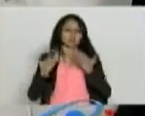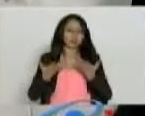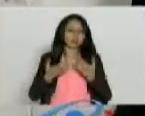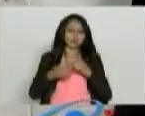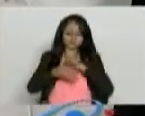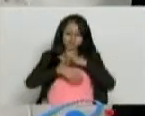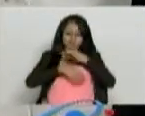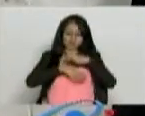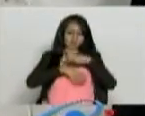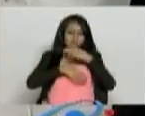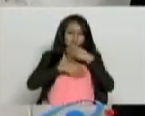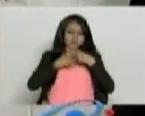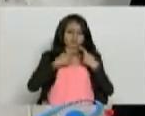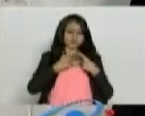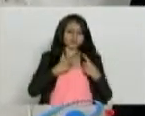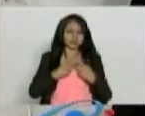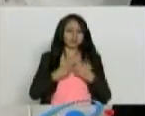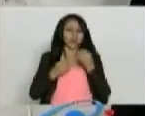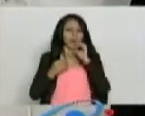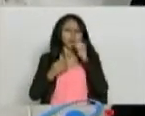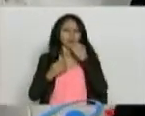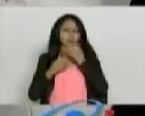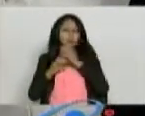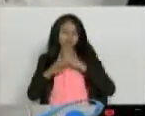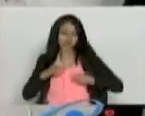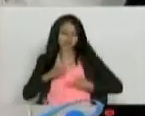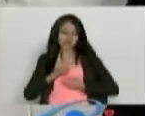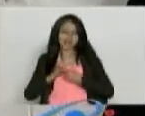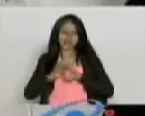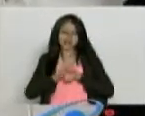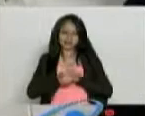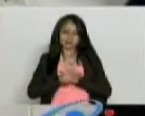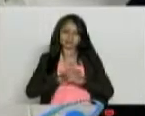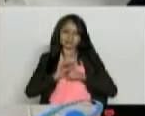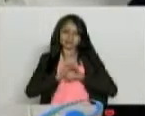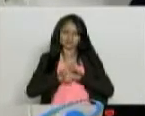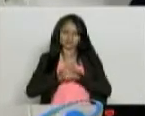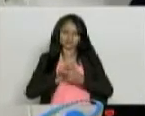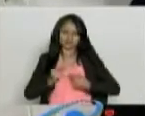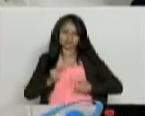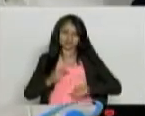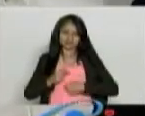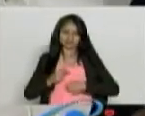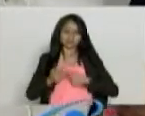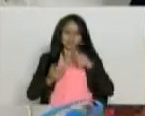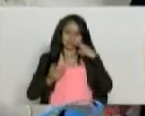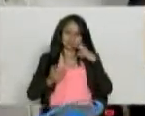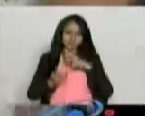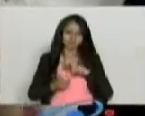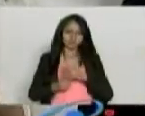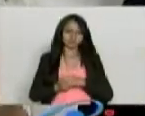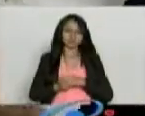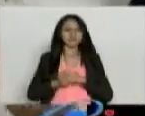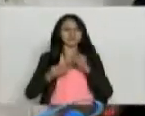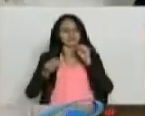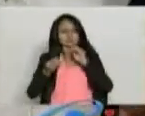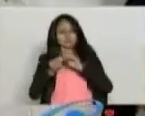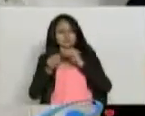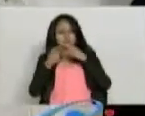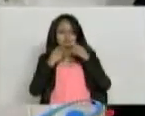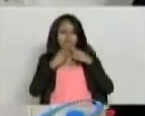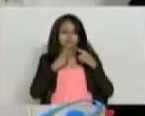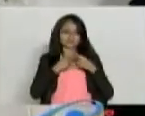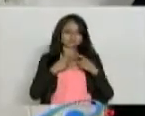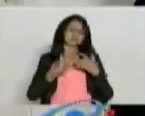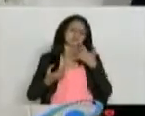alérgicos. Hasta nos orienta si hay o no parásitos por un componente que se eosinófilos. Y ya hay otros adicionales. Entonces,